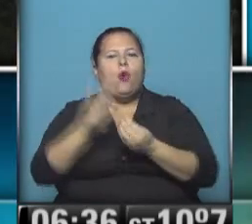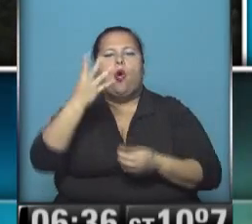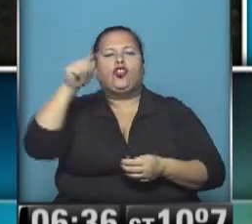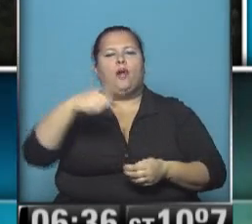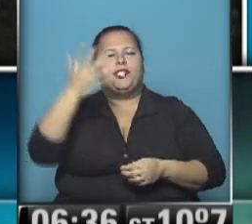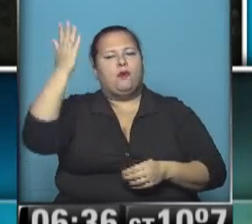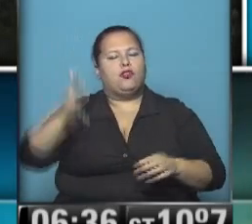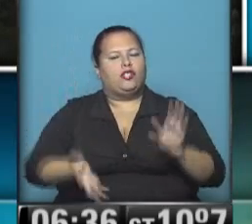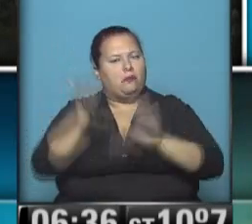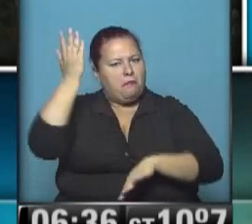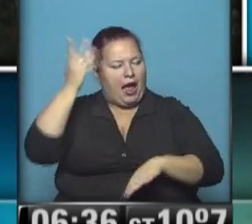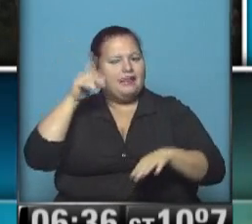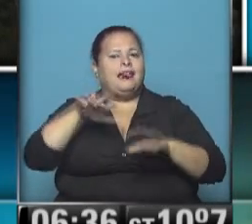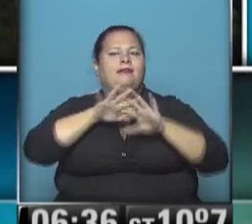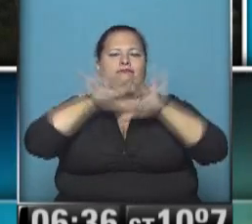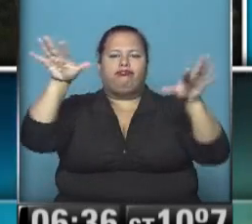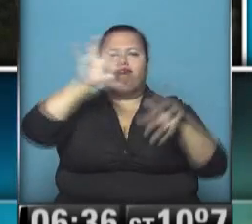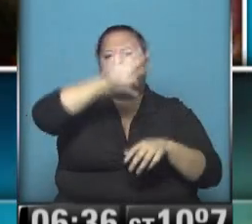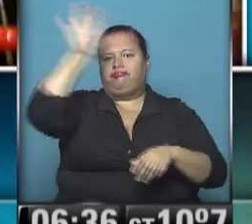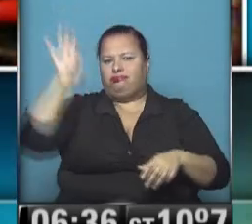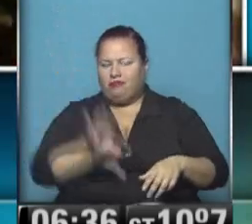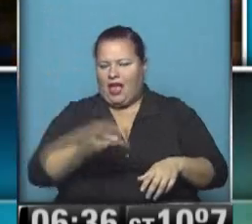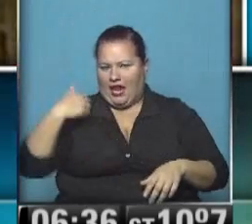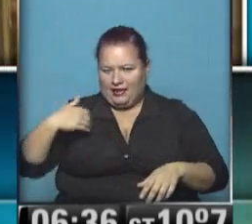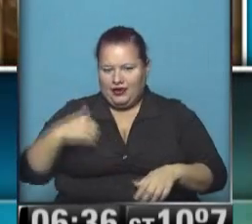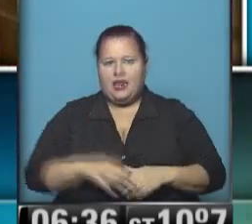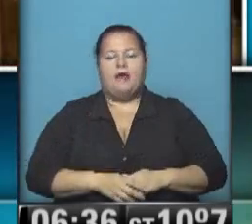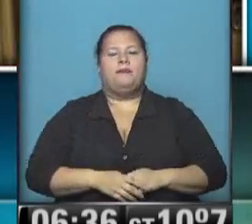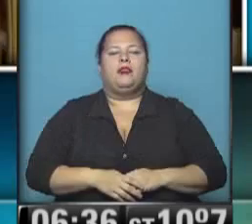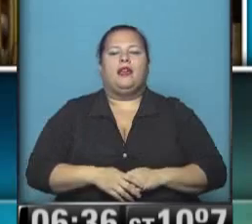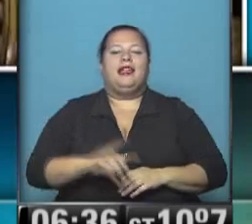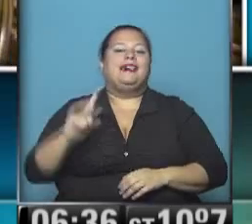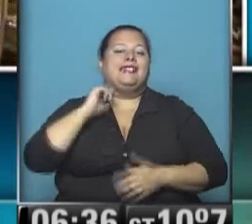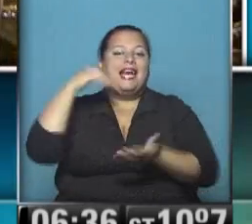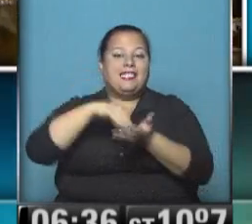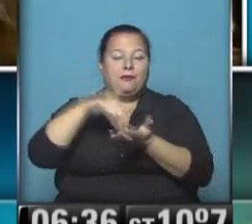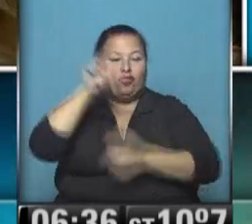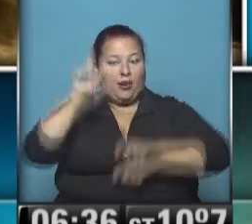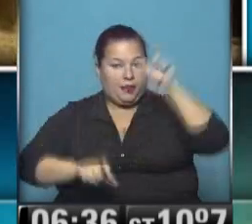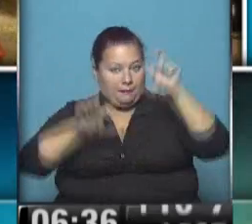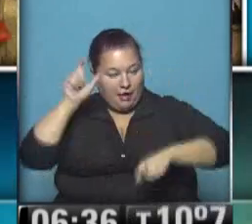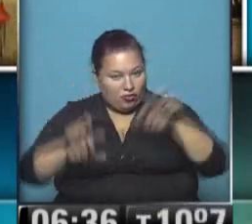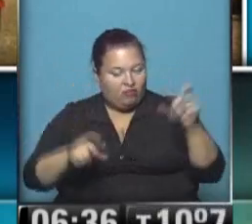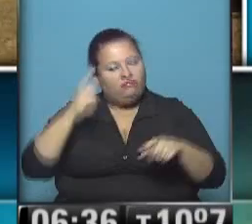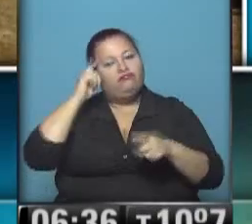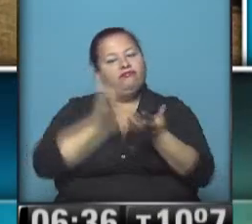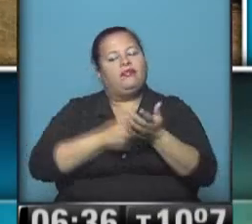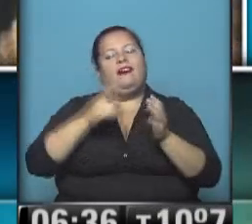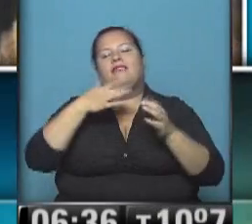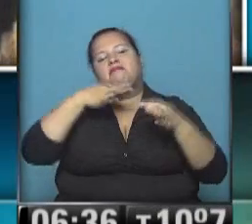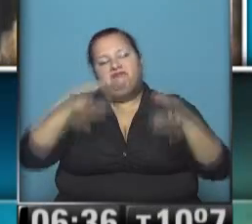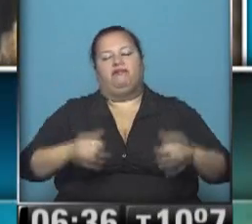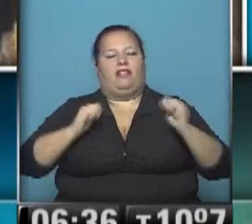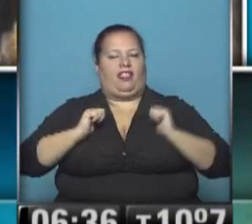4,5% en las visitas a los principales destinos del país donde 13 millones de personas eligieron descansar